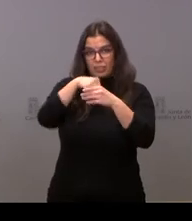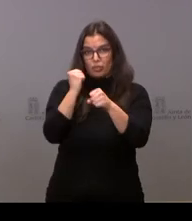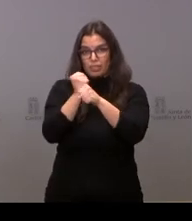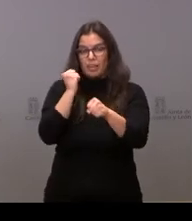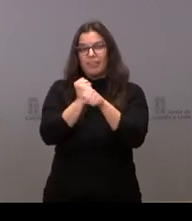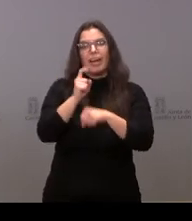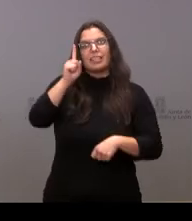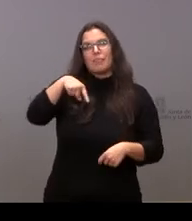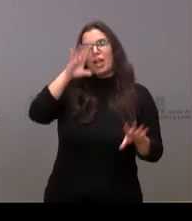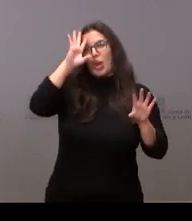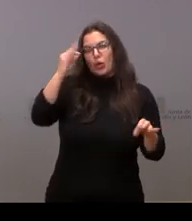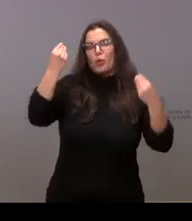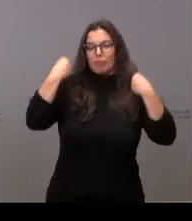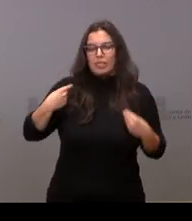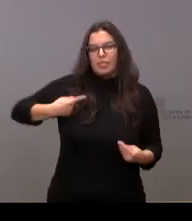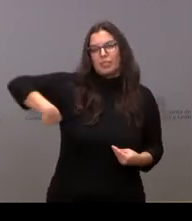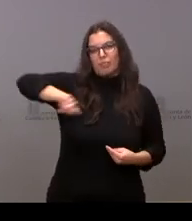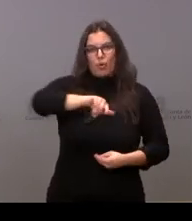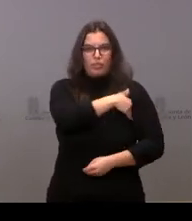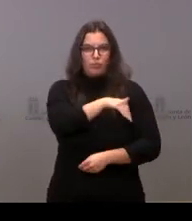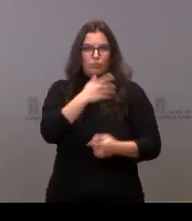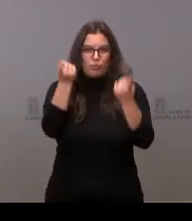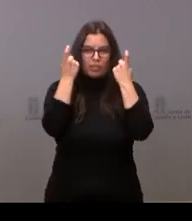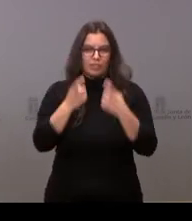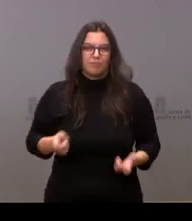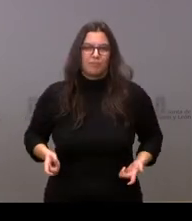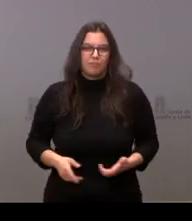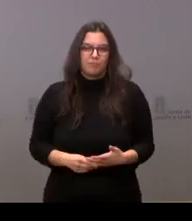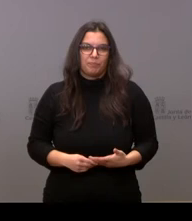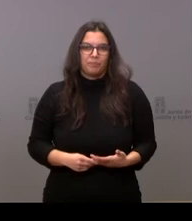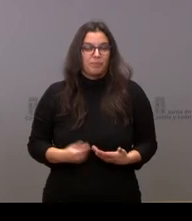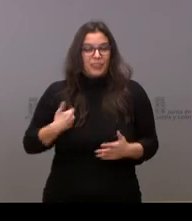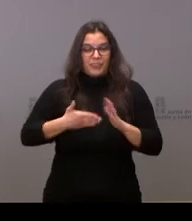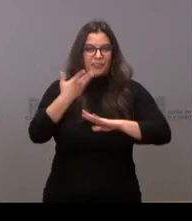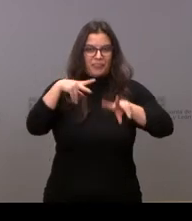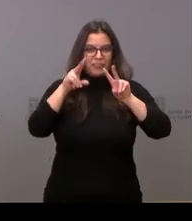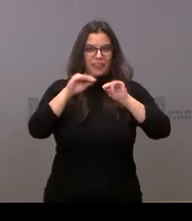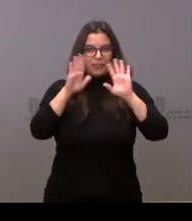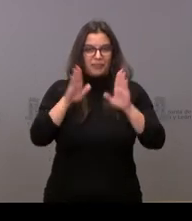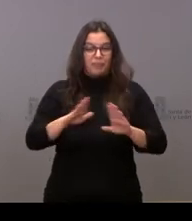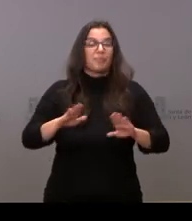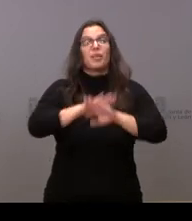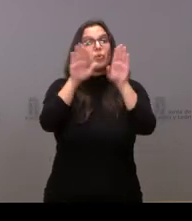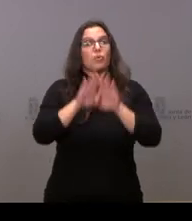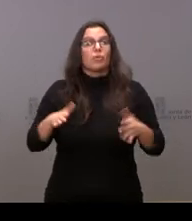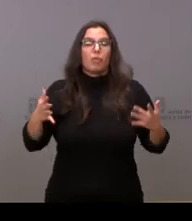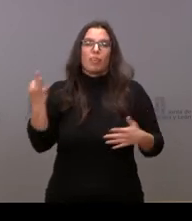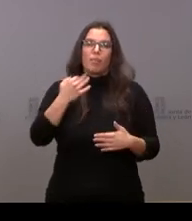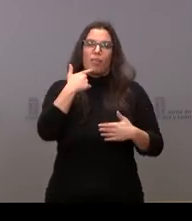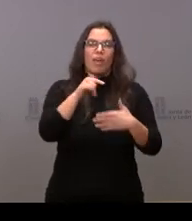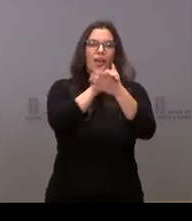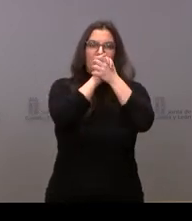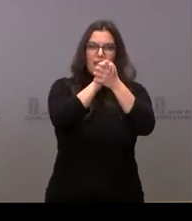lógicamente, de los propios estudiantes. Voy concluyendo y tengo que concluir dando enhorabuena